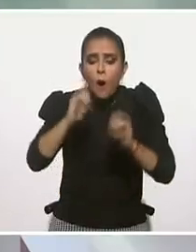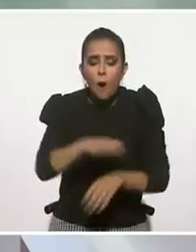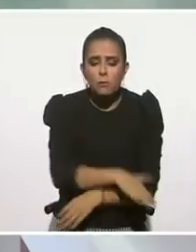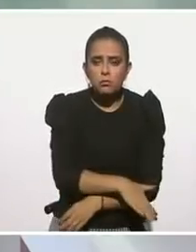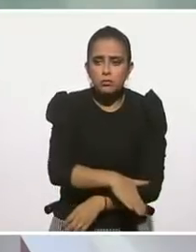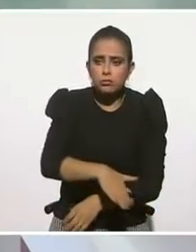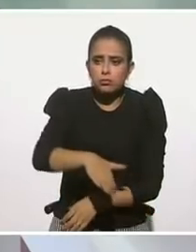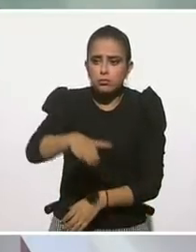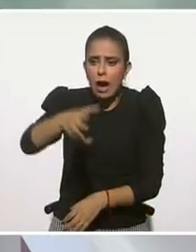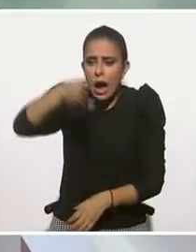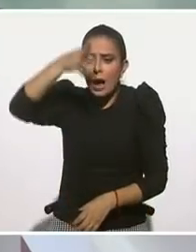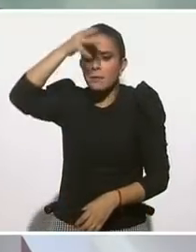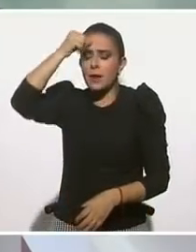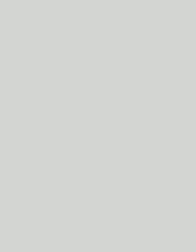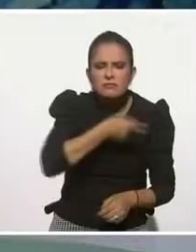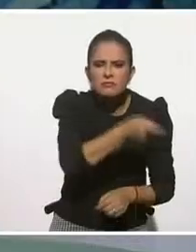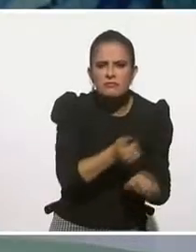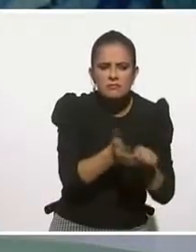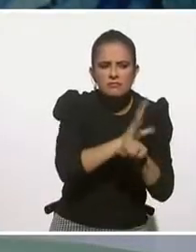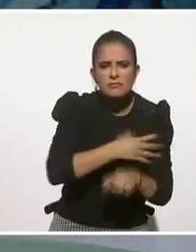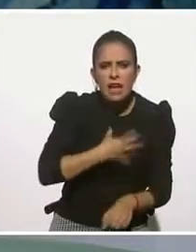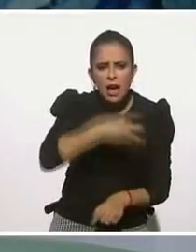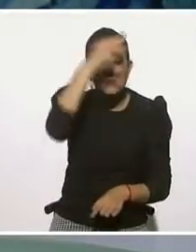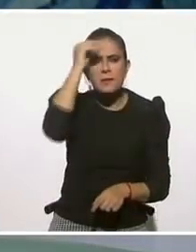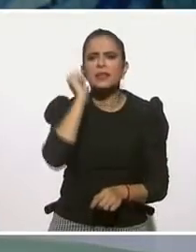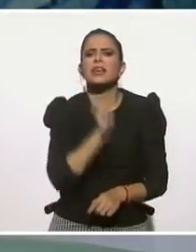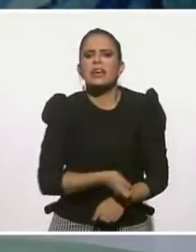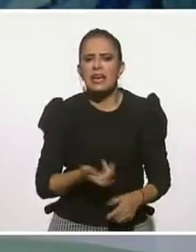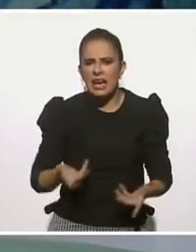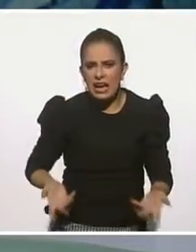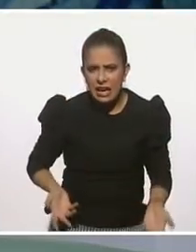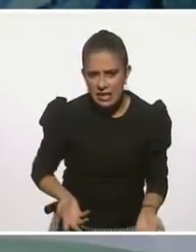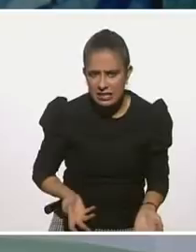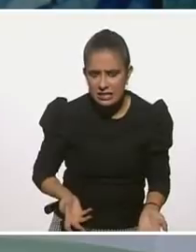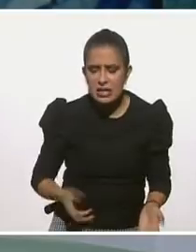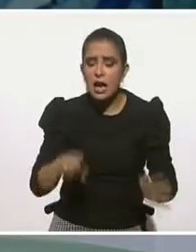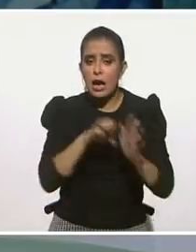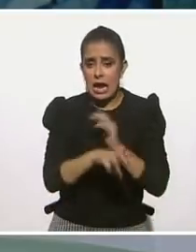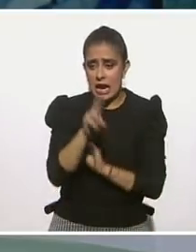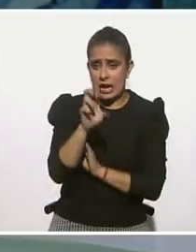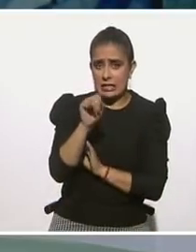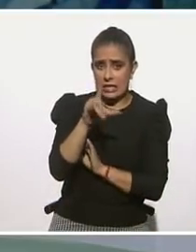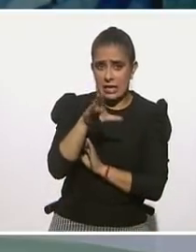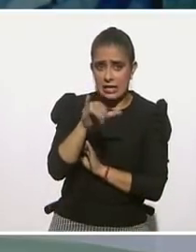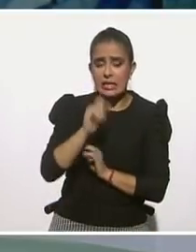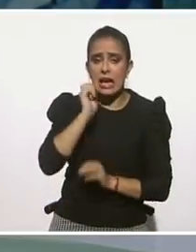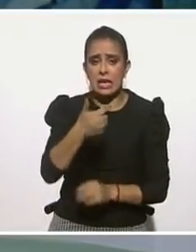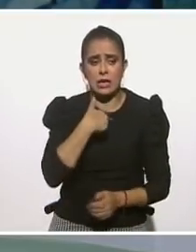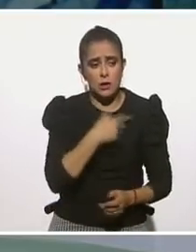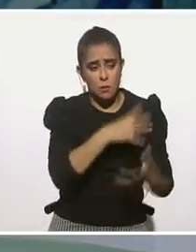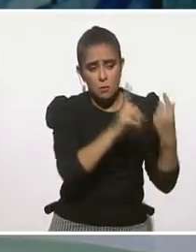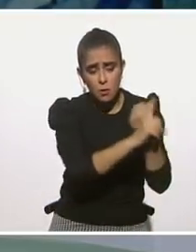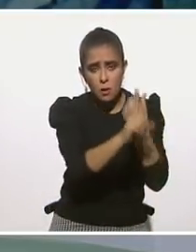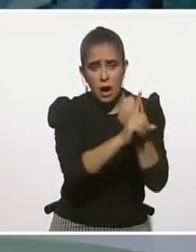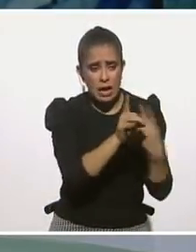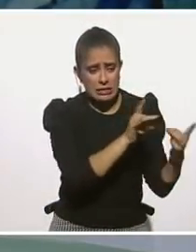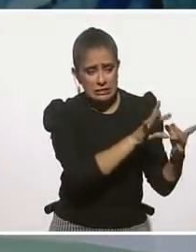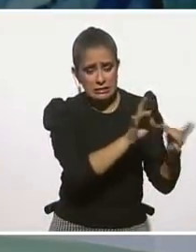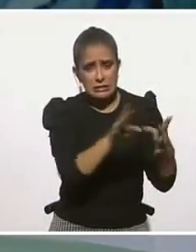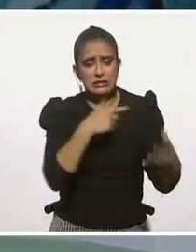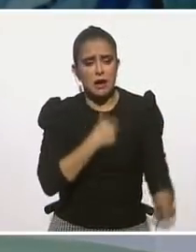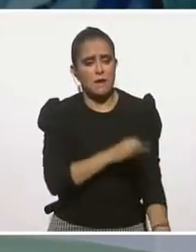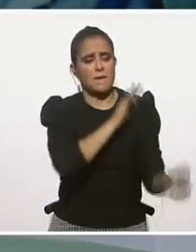sanamente es las dos. La resiliencia es esta capacidad de hacer frente a las adversidades de la vida,